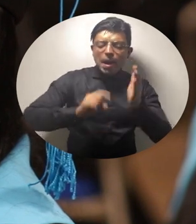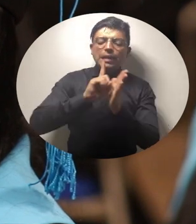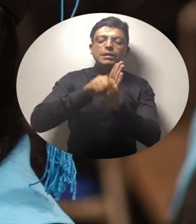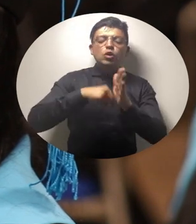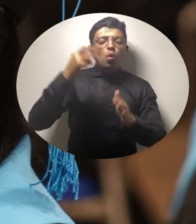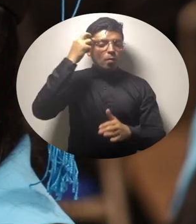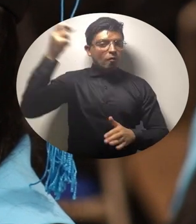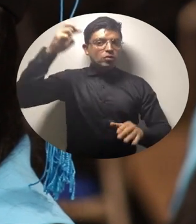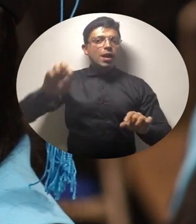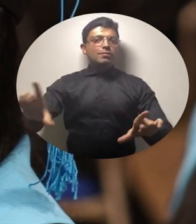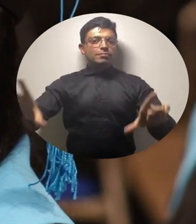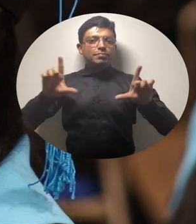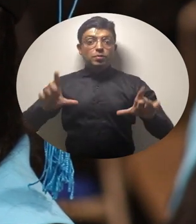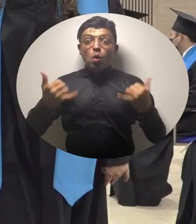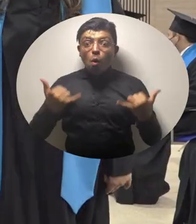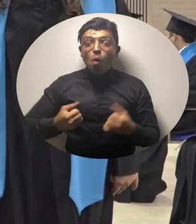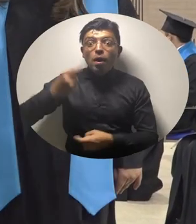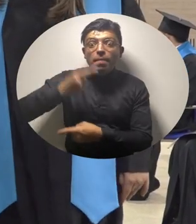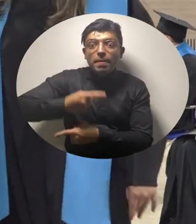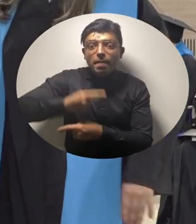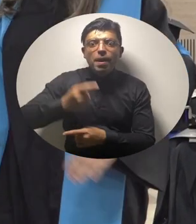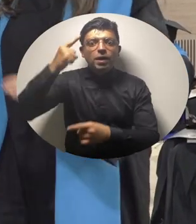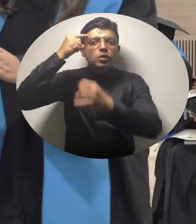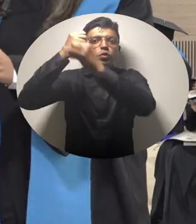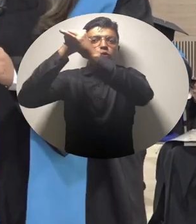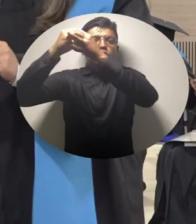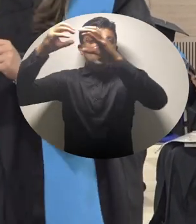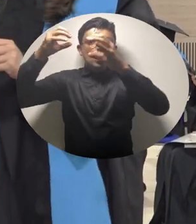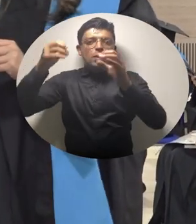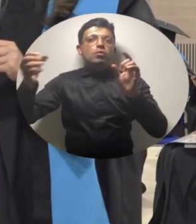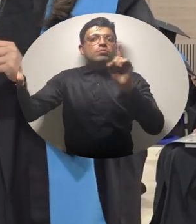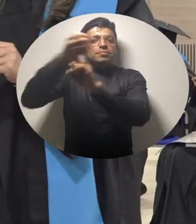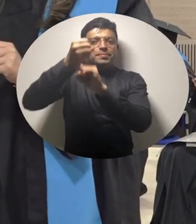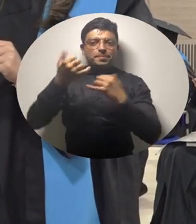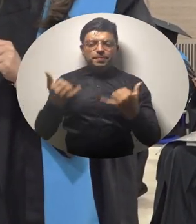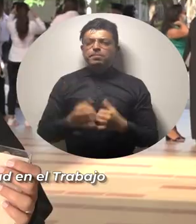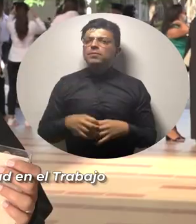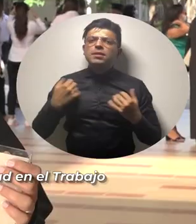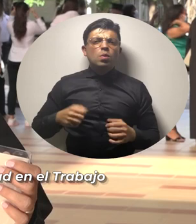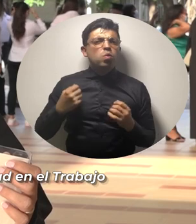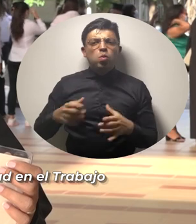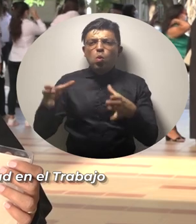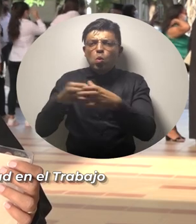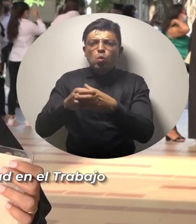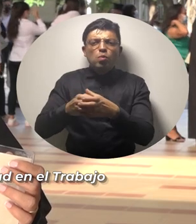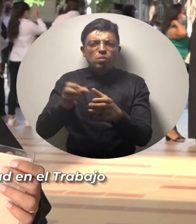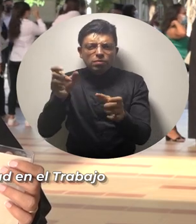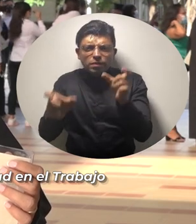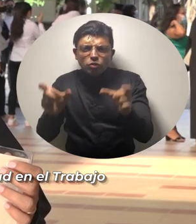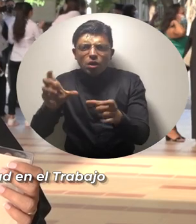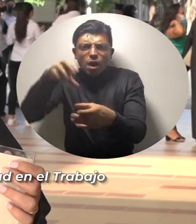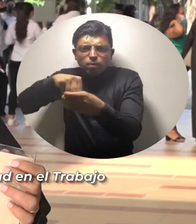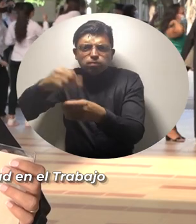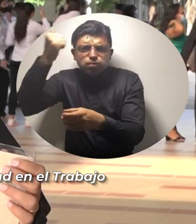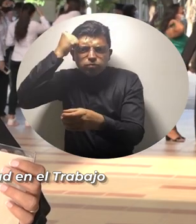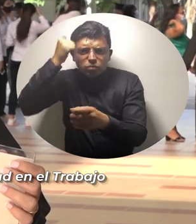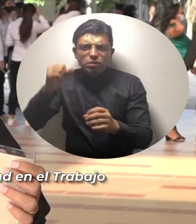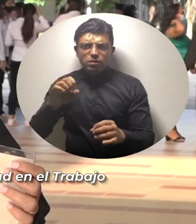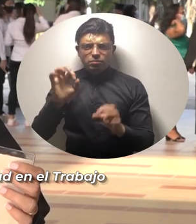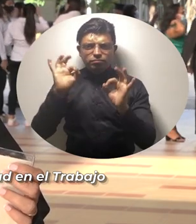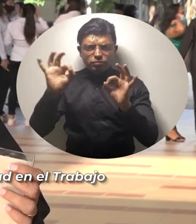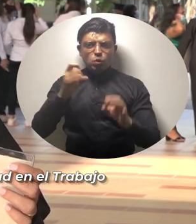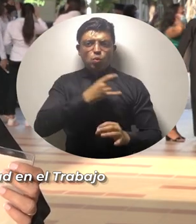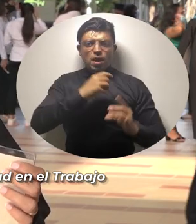desarrollaran su ciclo profesional y hoy se ha cumplido ese sueño. Excelente el equipo humano de profesores de la Universidad del